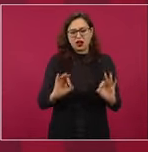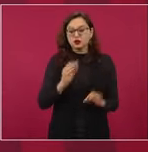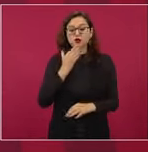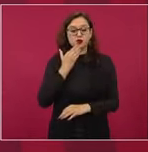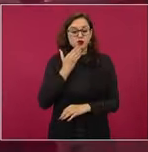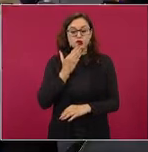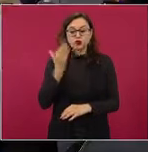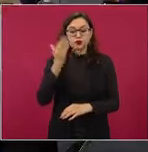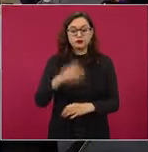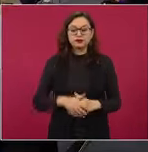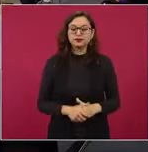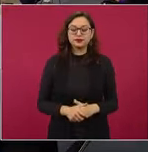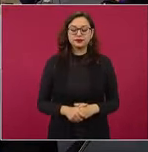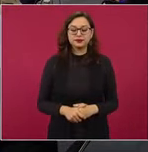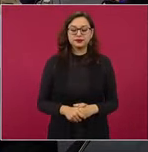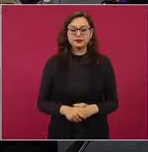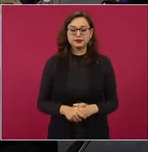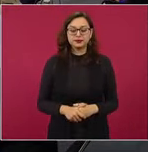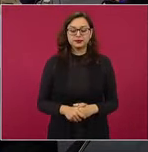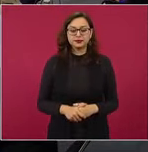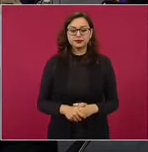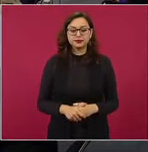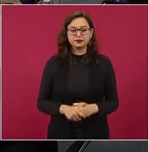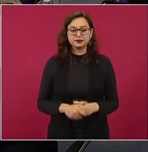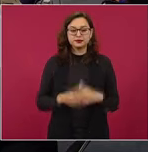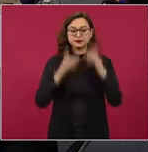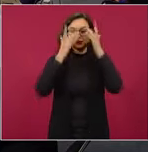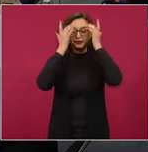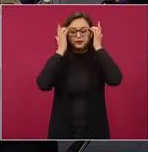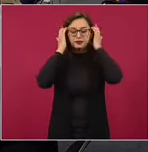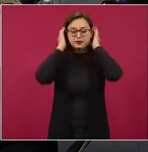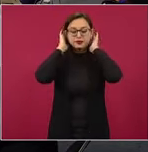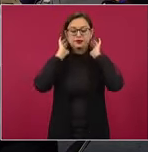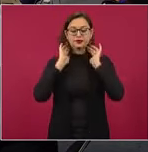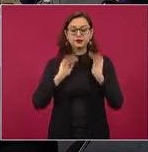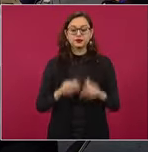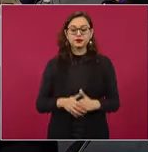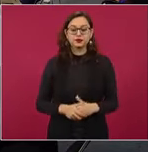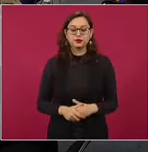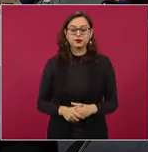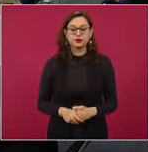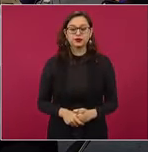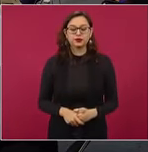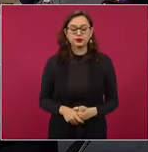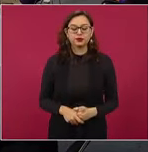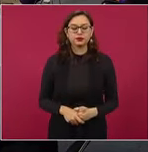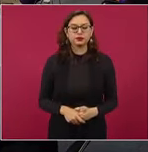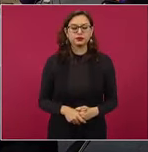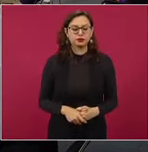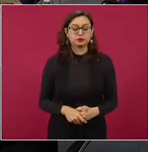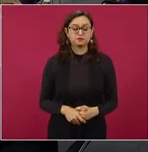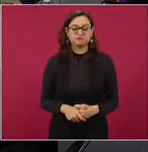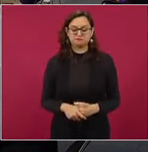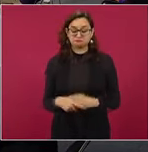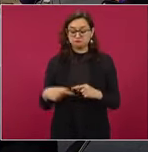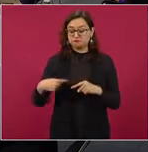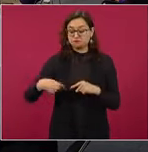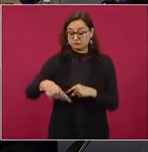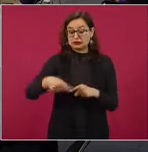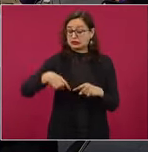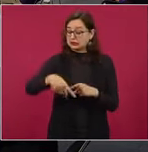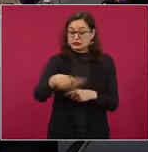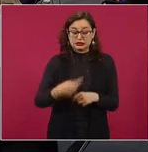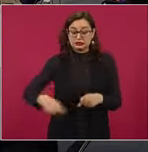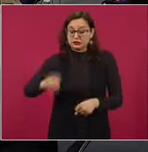muy buenas las relaciones y en esta semana en efecto se va